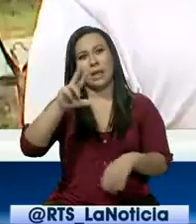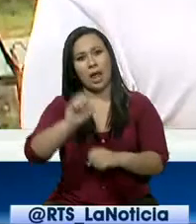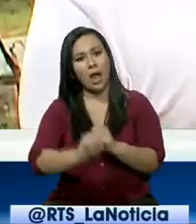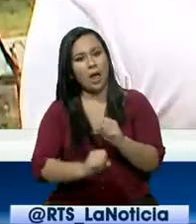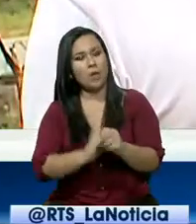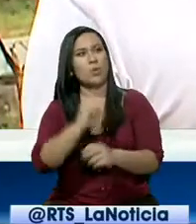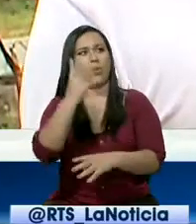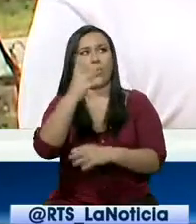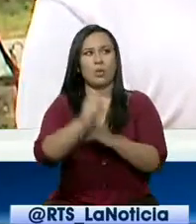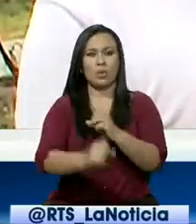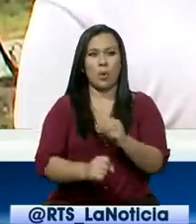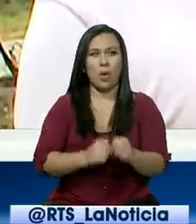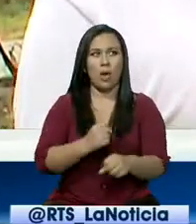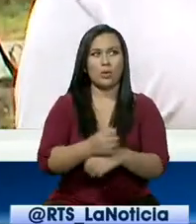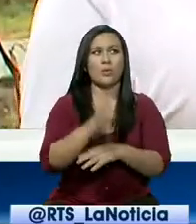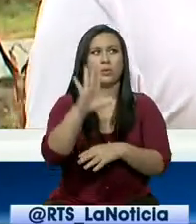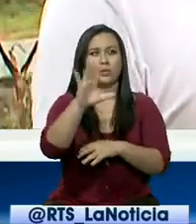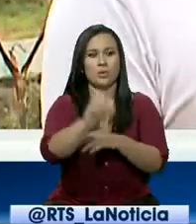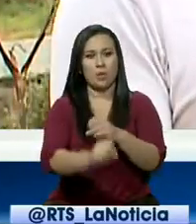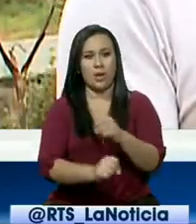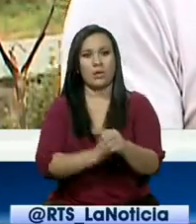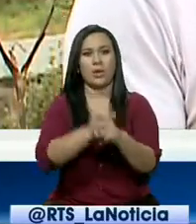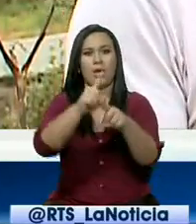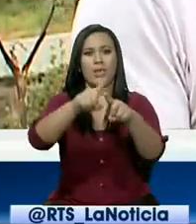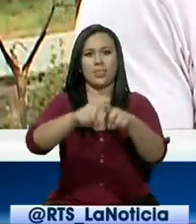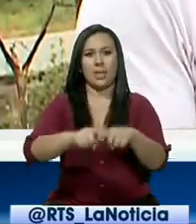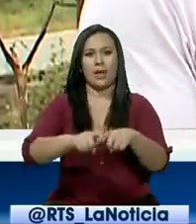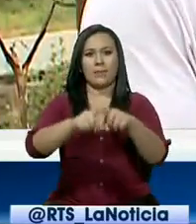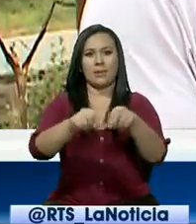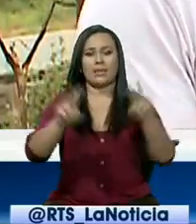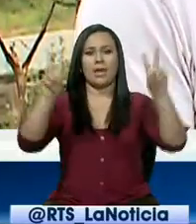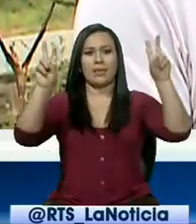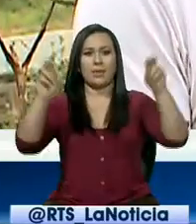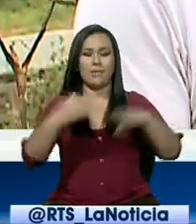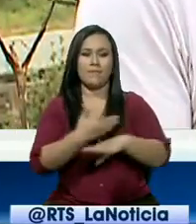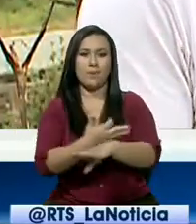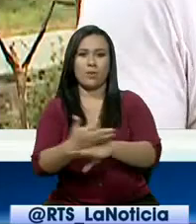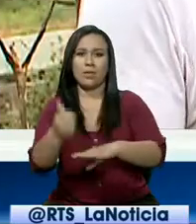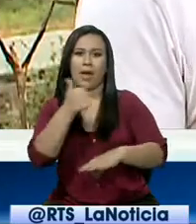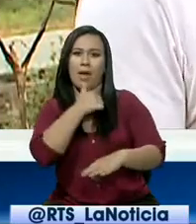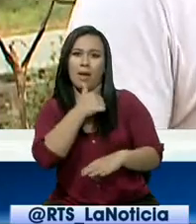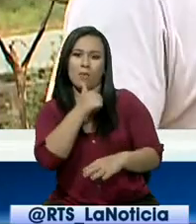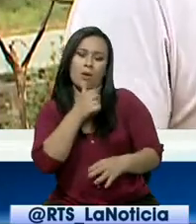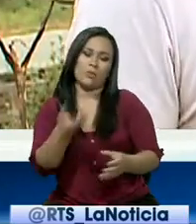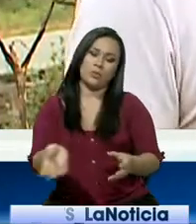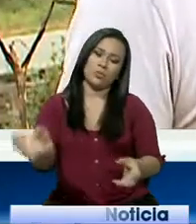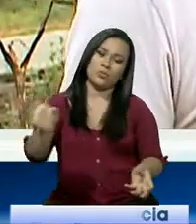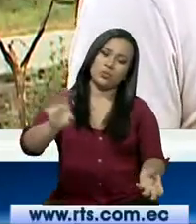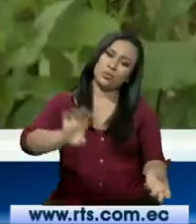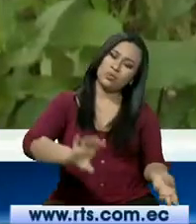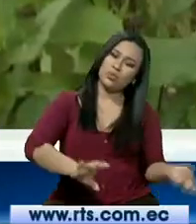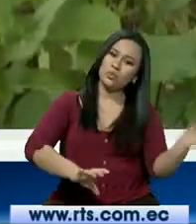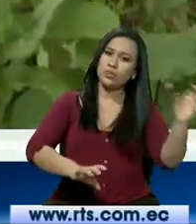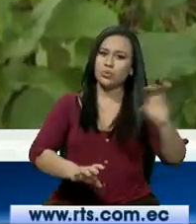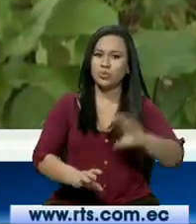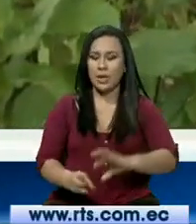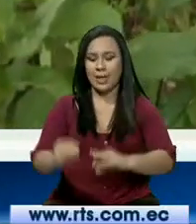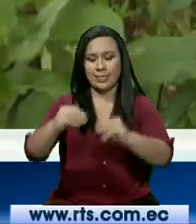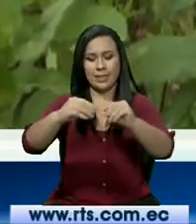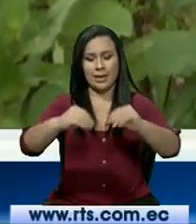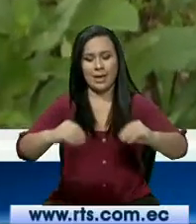saldrán a los cuatro, otros saldrán a los cinco. También depende de la época, depende del agua y depende del abono, depende del alimento.